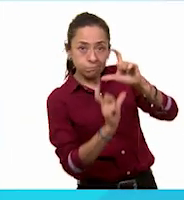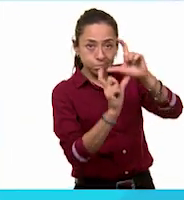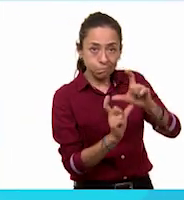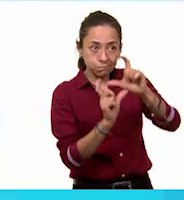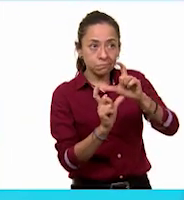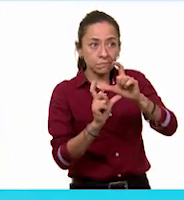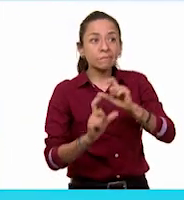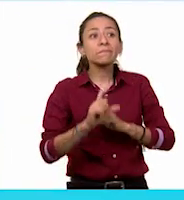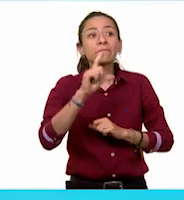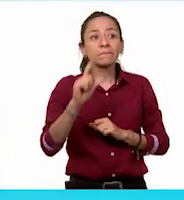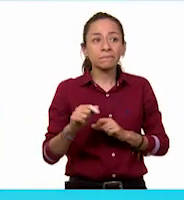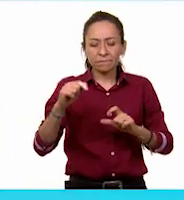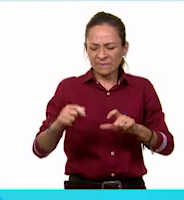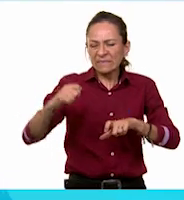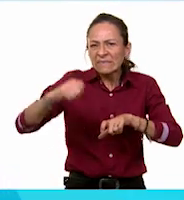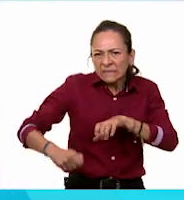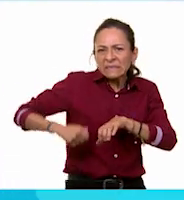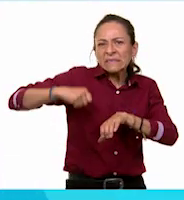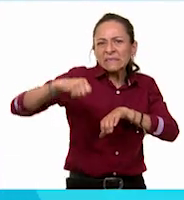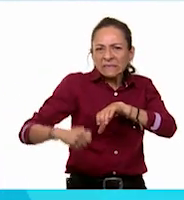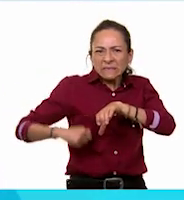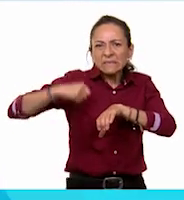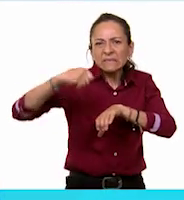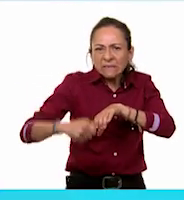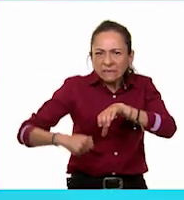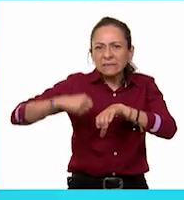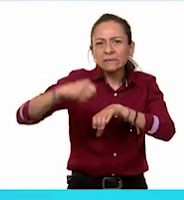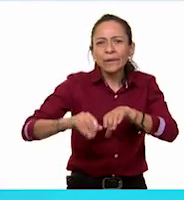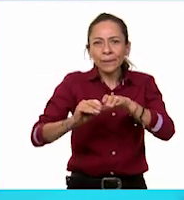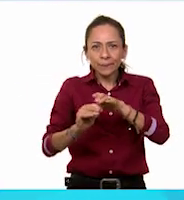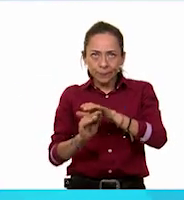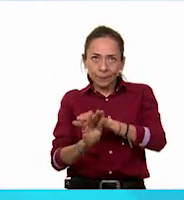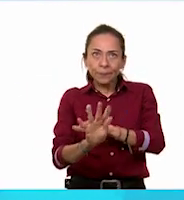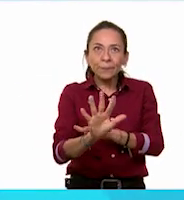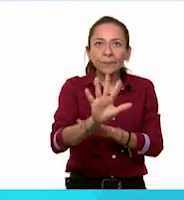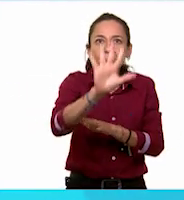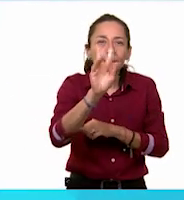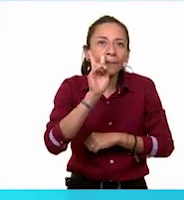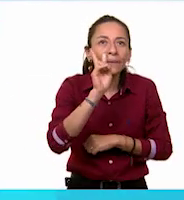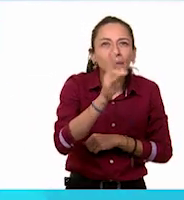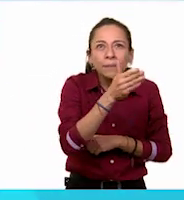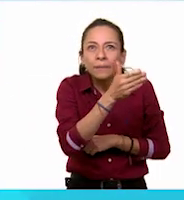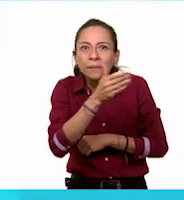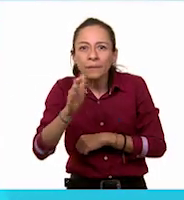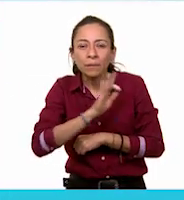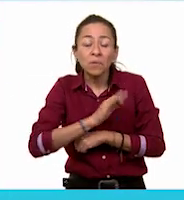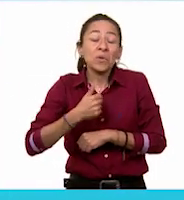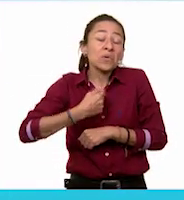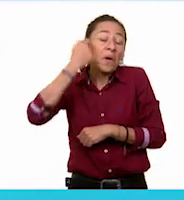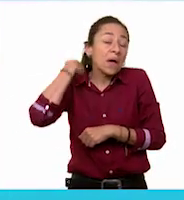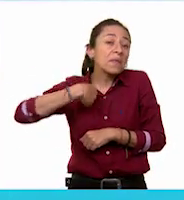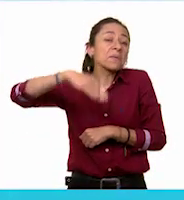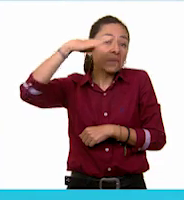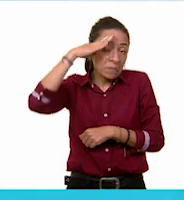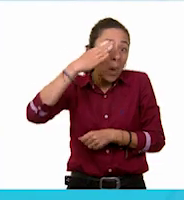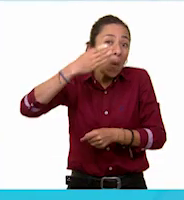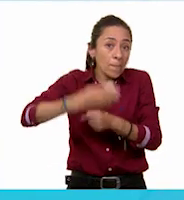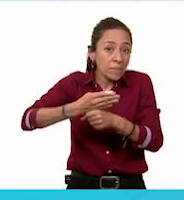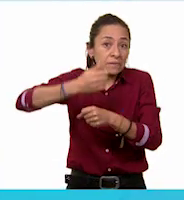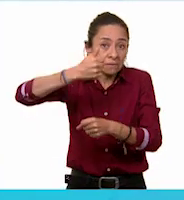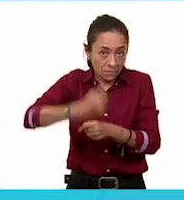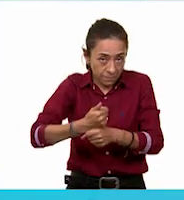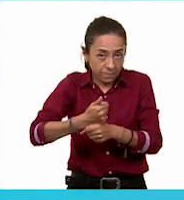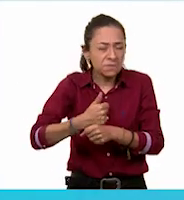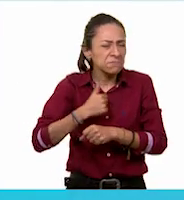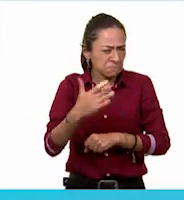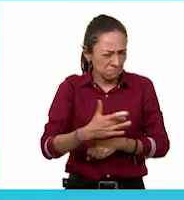se iba dando vueltas. Yo digo que a mi bisabuelito le gustaba mucho